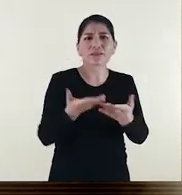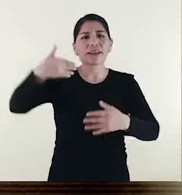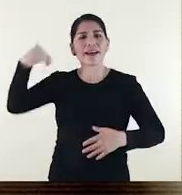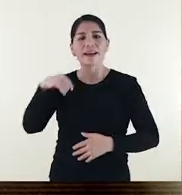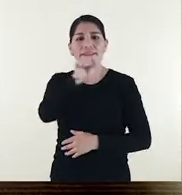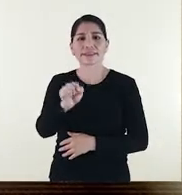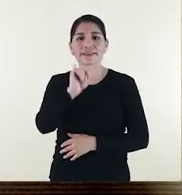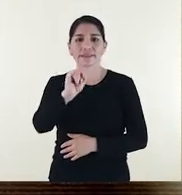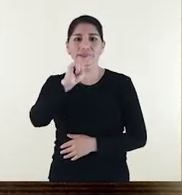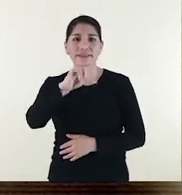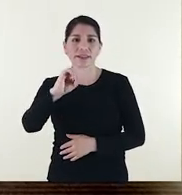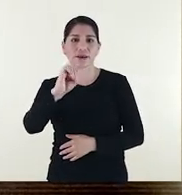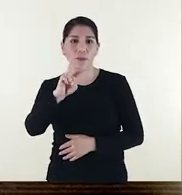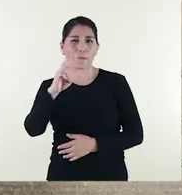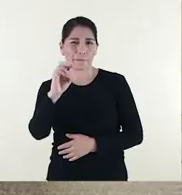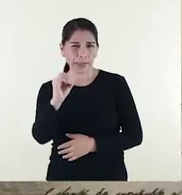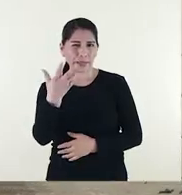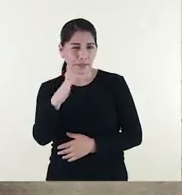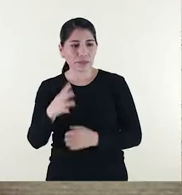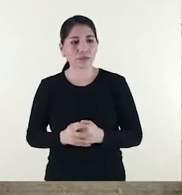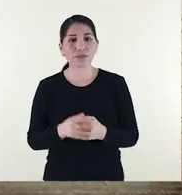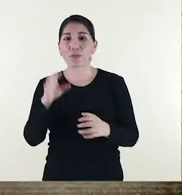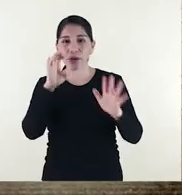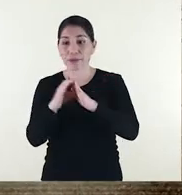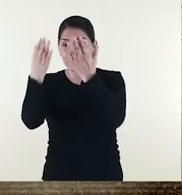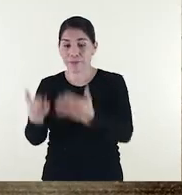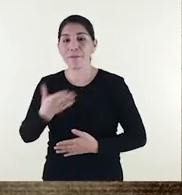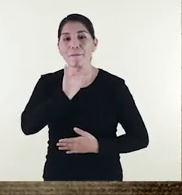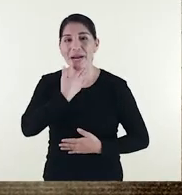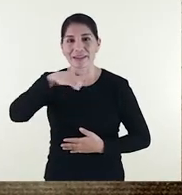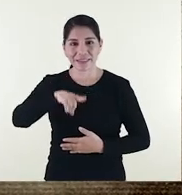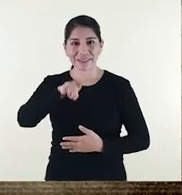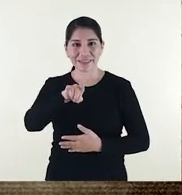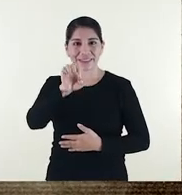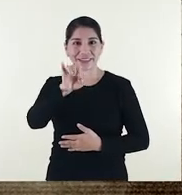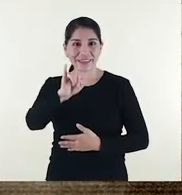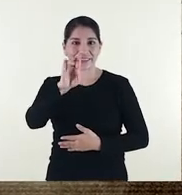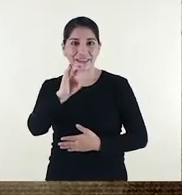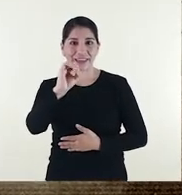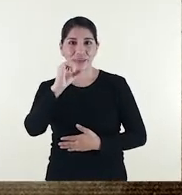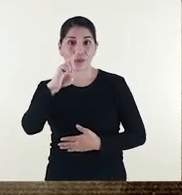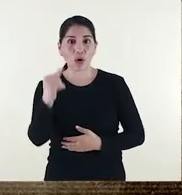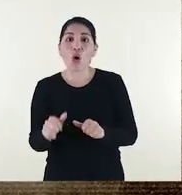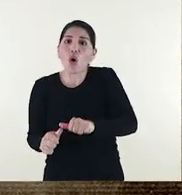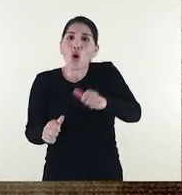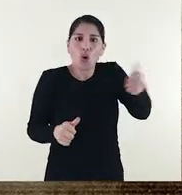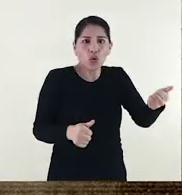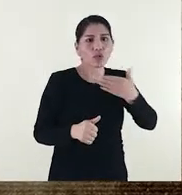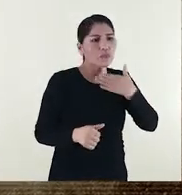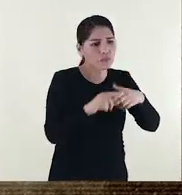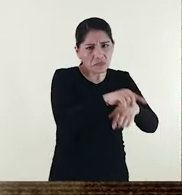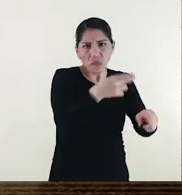intactos desde principios del siglo XX. Uno de ellos es el Bar Queirolo. Existe una taberna histórica en